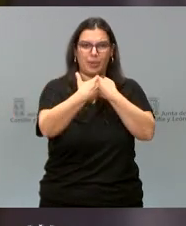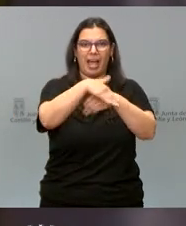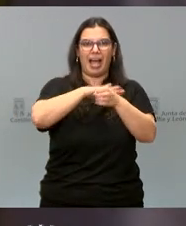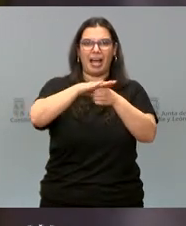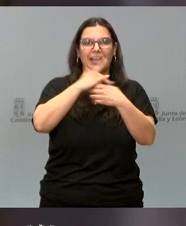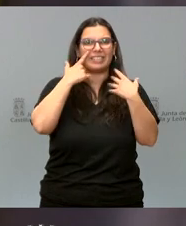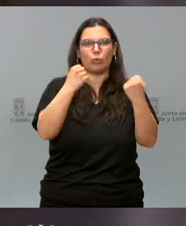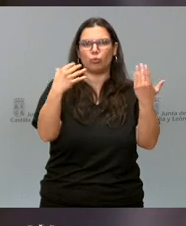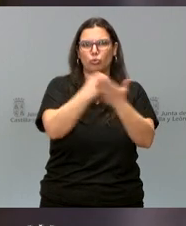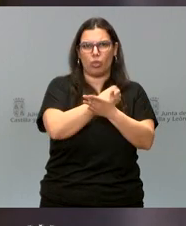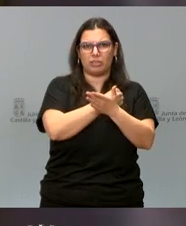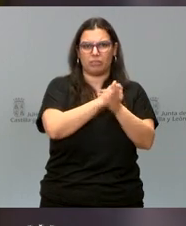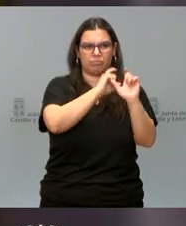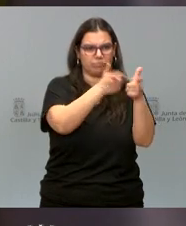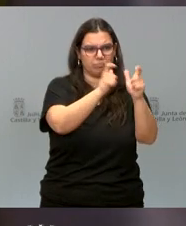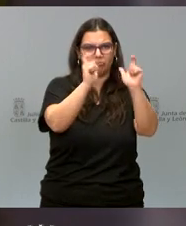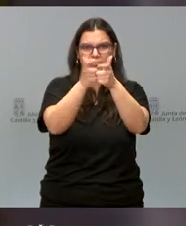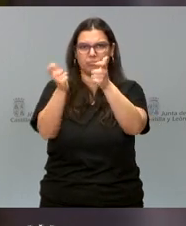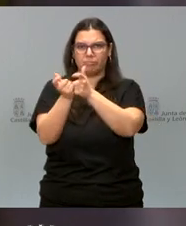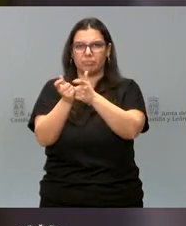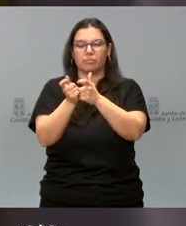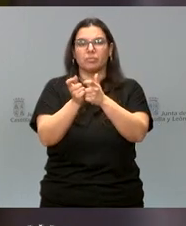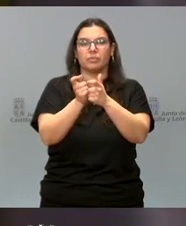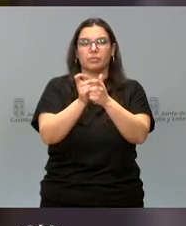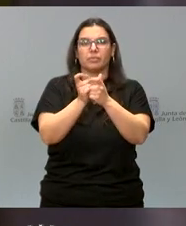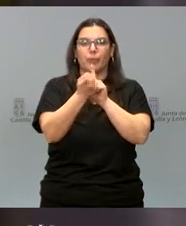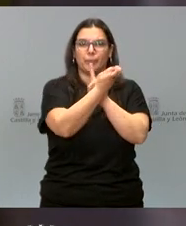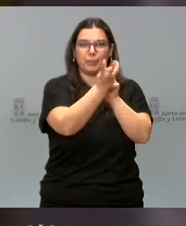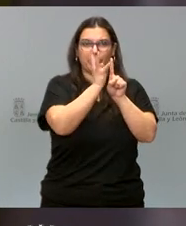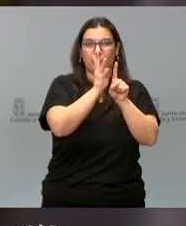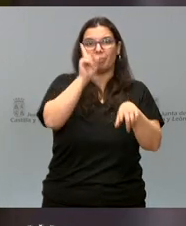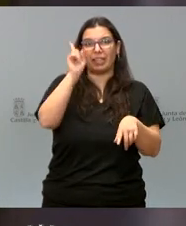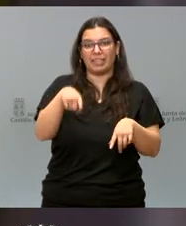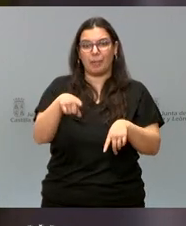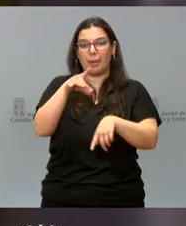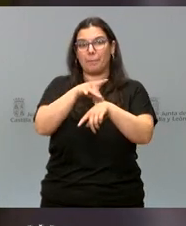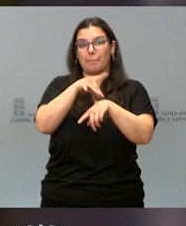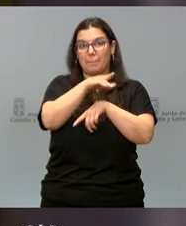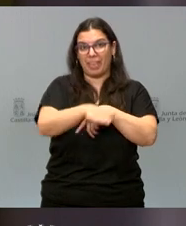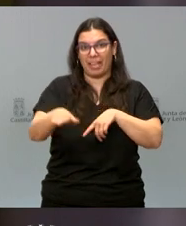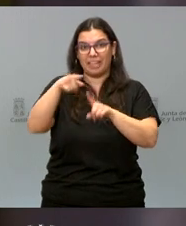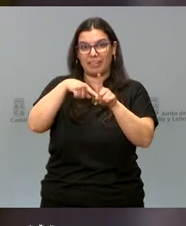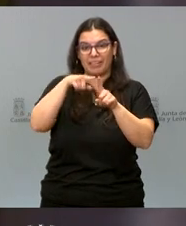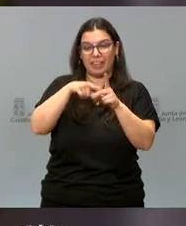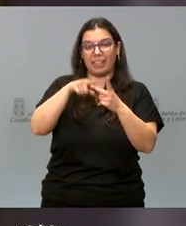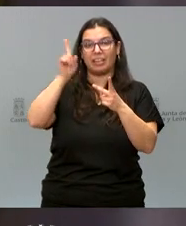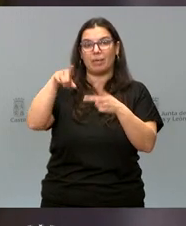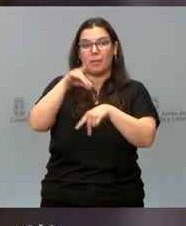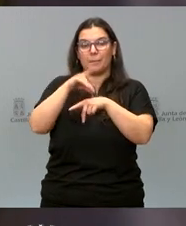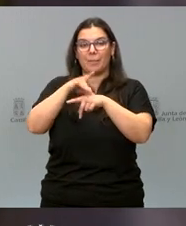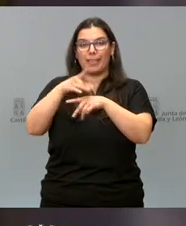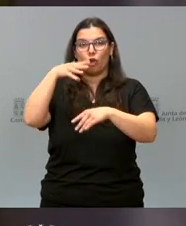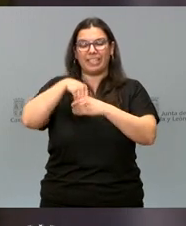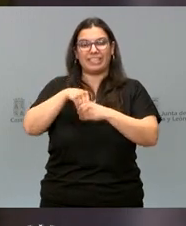de Castilla y León y también con un pediatra, con un internista de referencia y, por supuesto, una